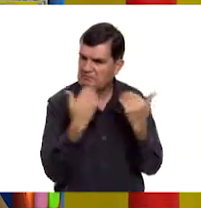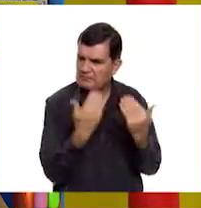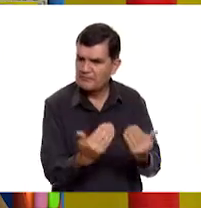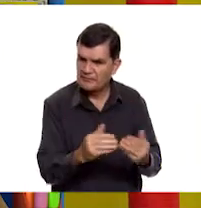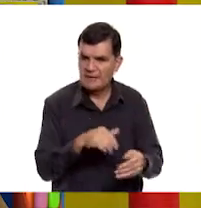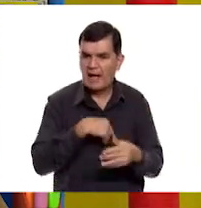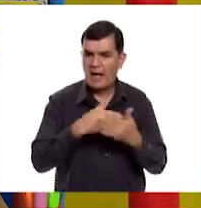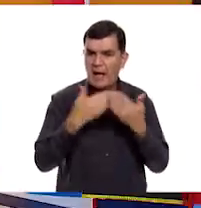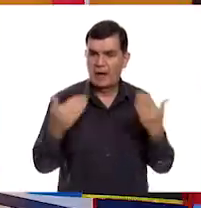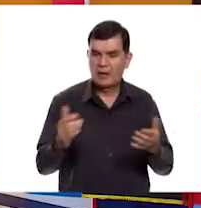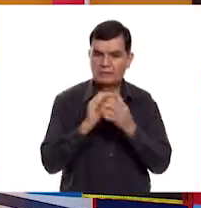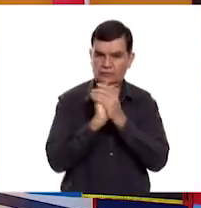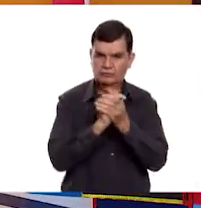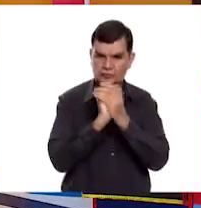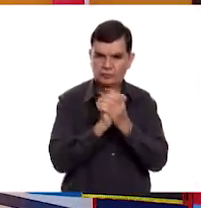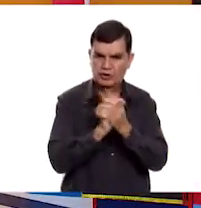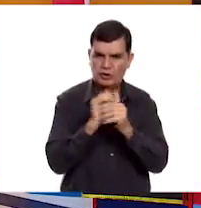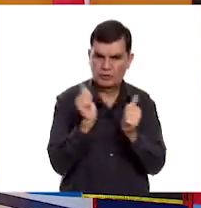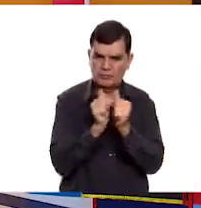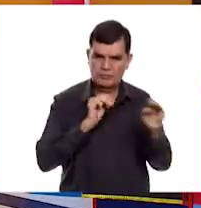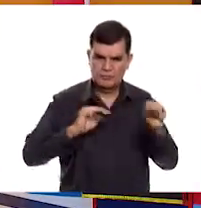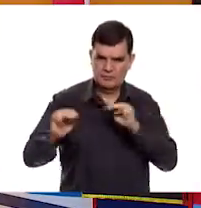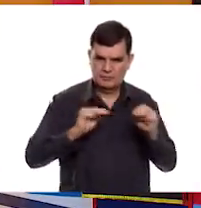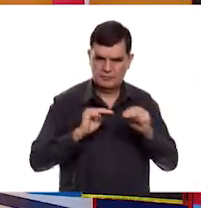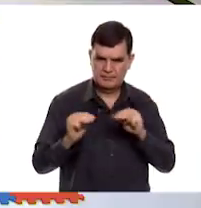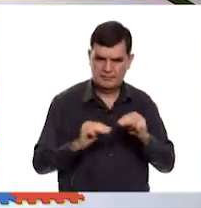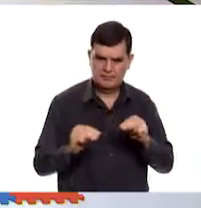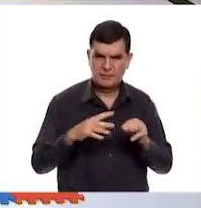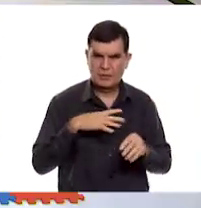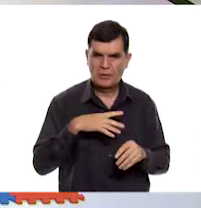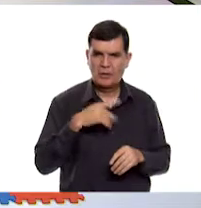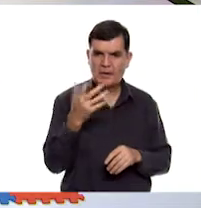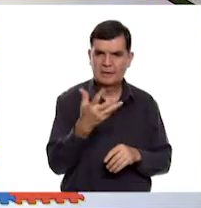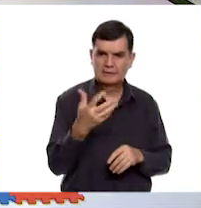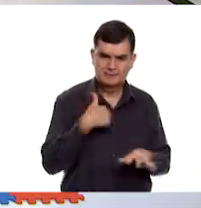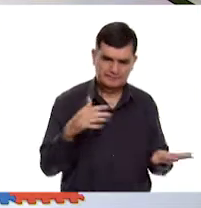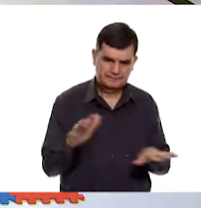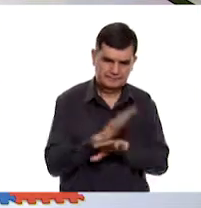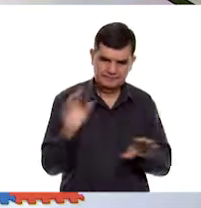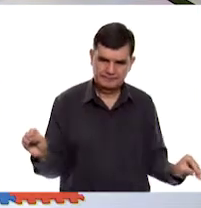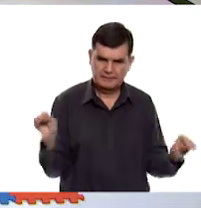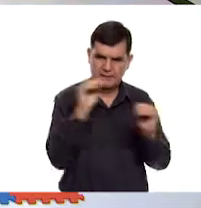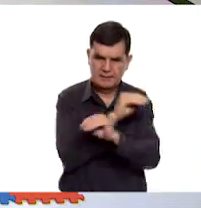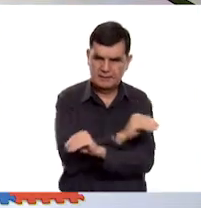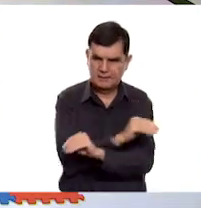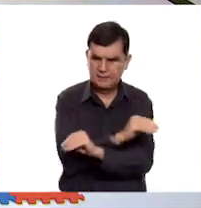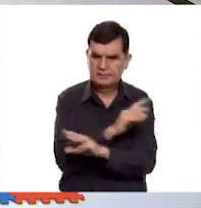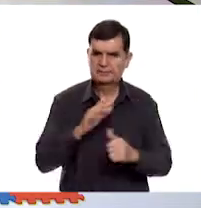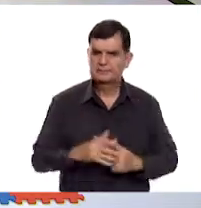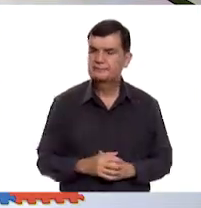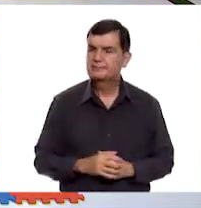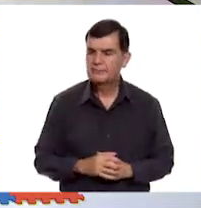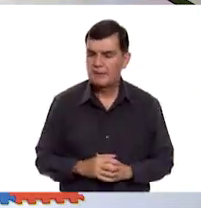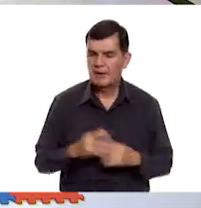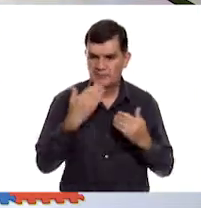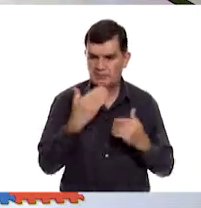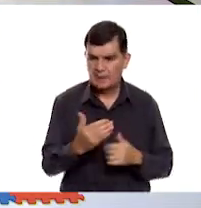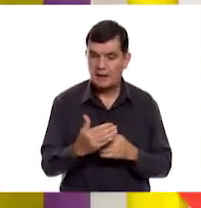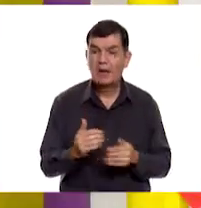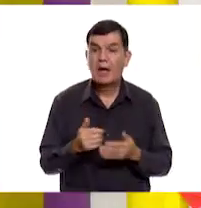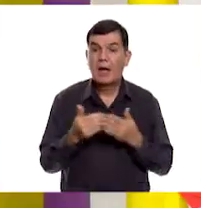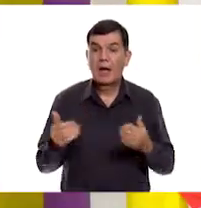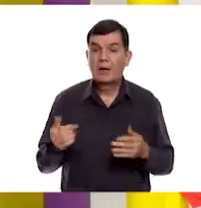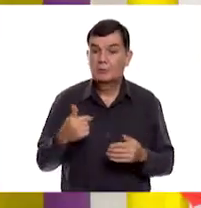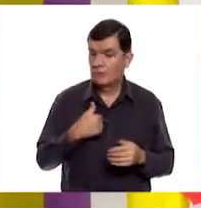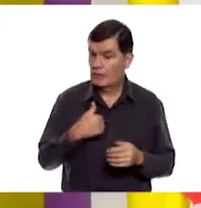de nuestra lotería en movimiento. Fíjate muy bien, me voy a pasar yo de este lado y yo me cambio pasando por mi parque. Perfecto, y